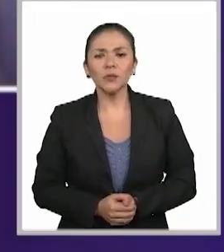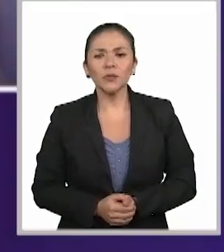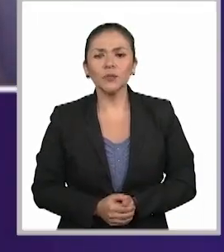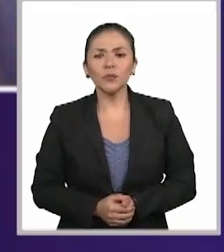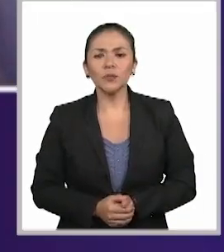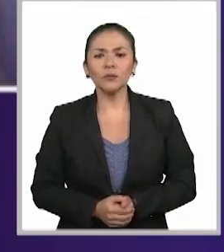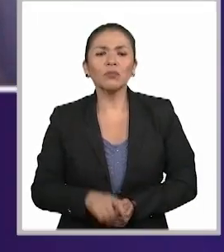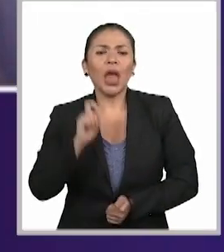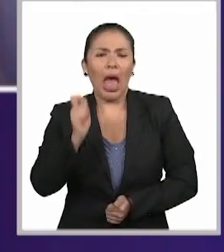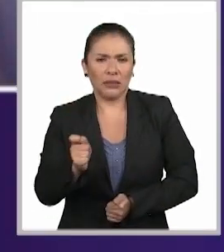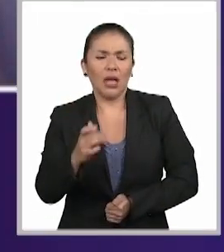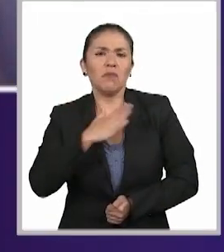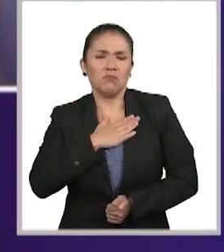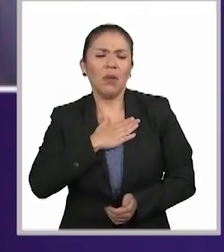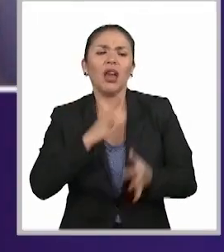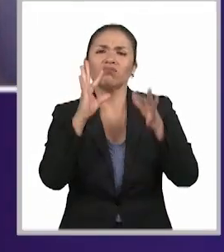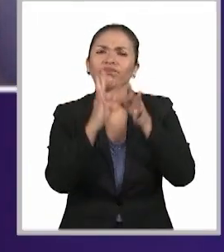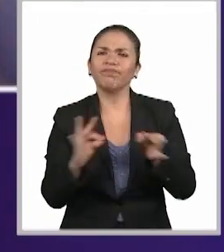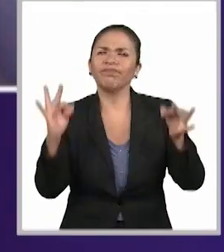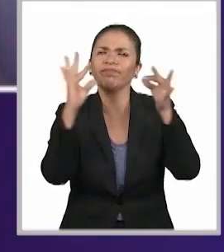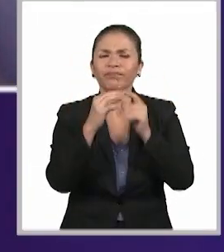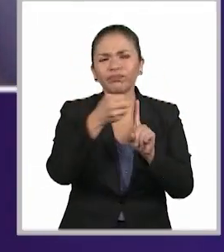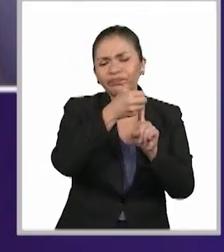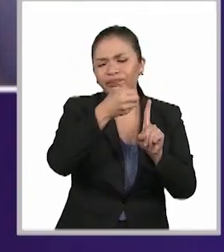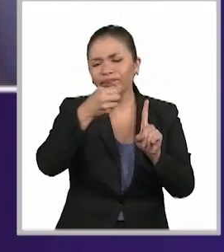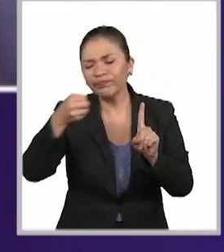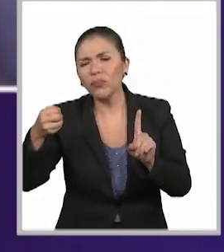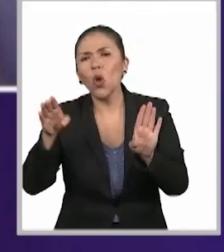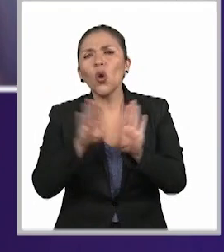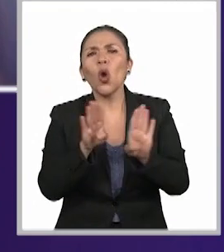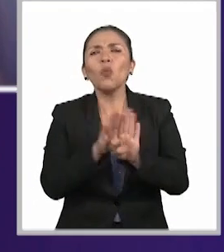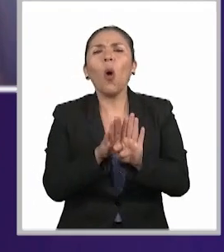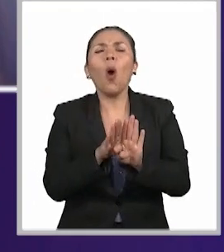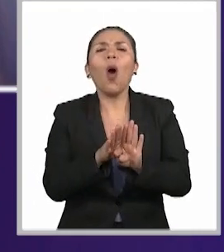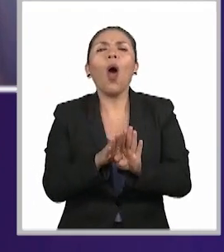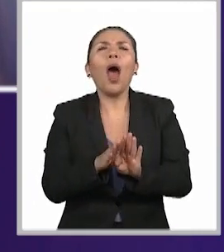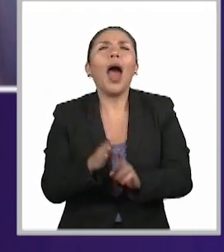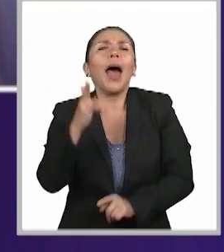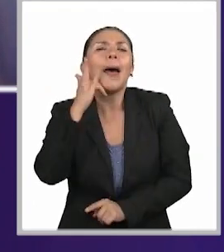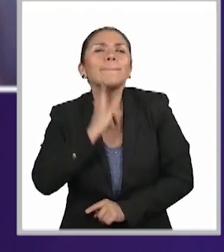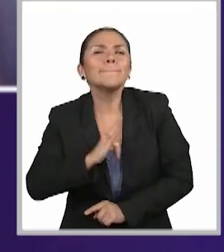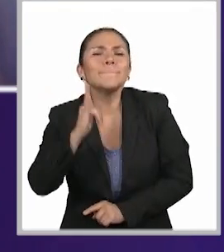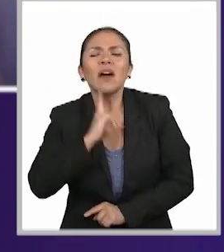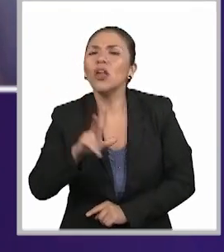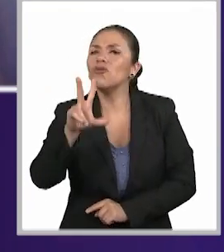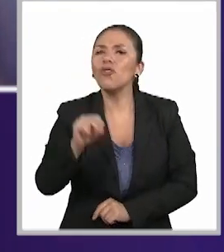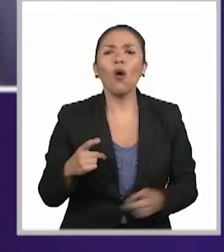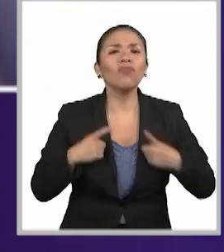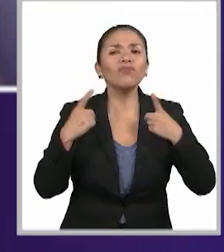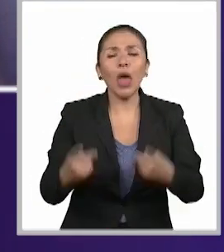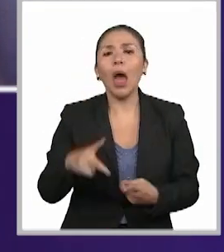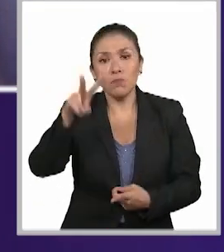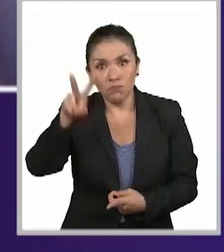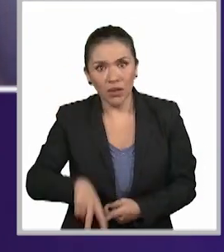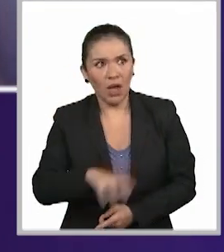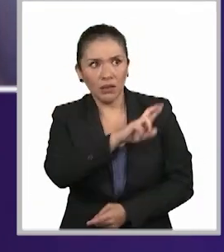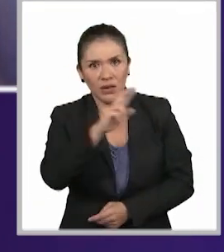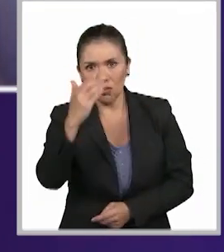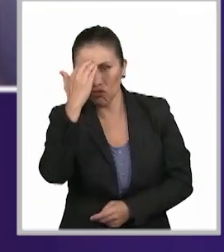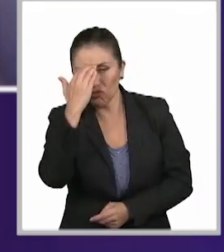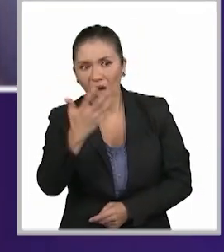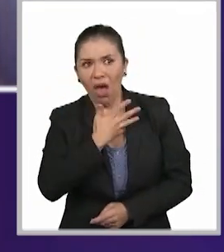redacción que sea más bien condescendiente, que lejos de reconocer que existe